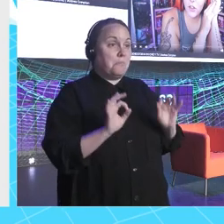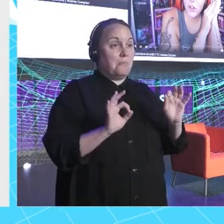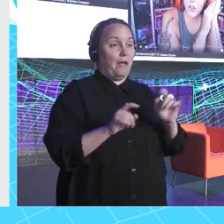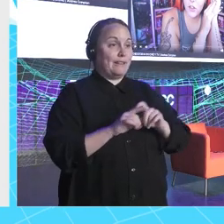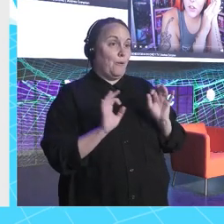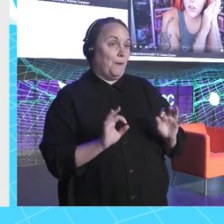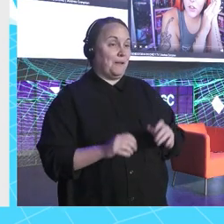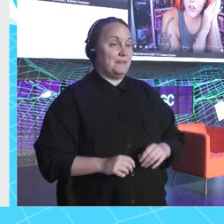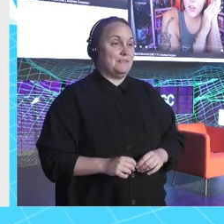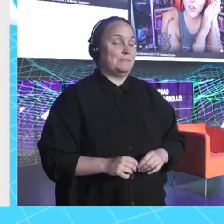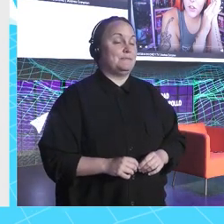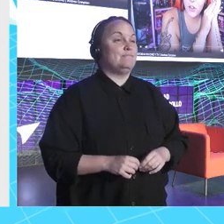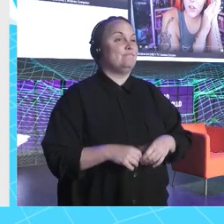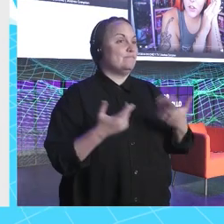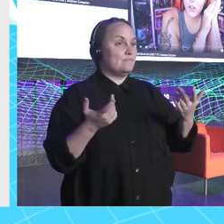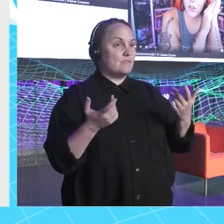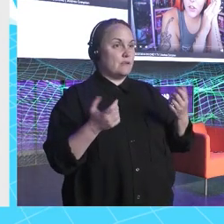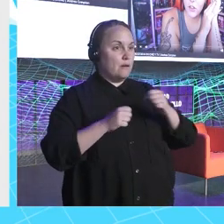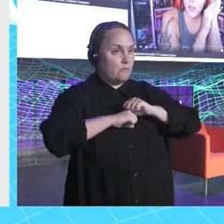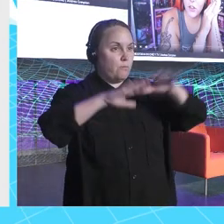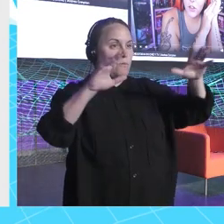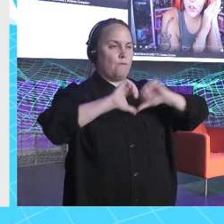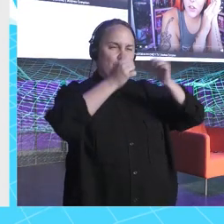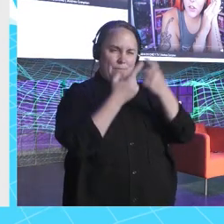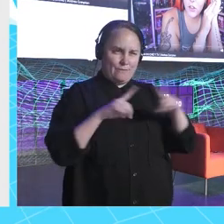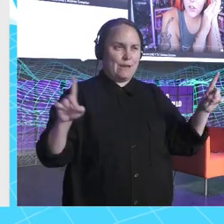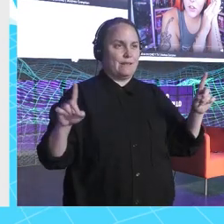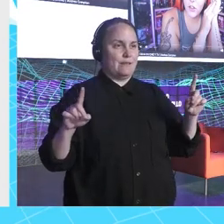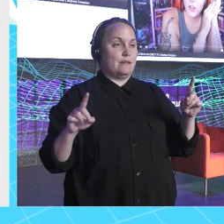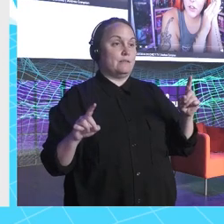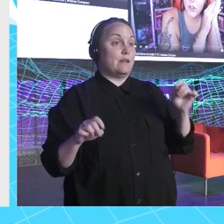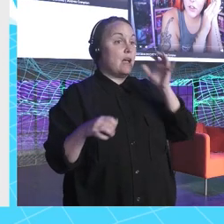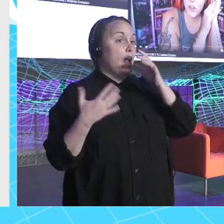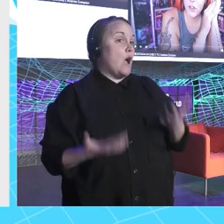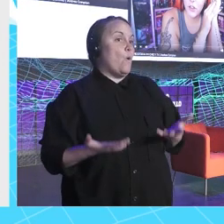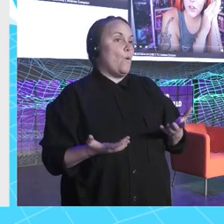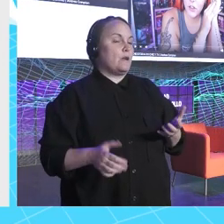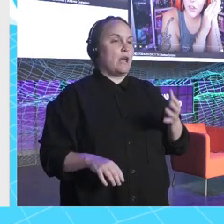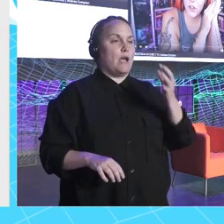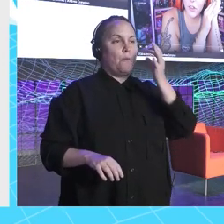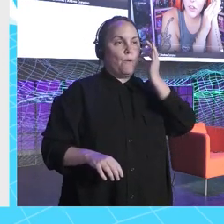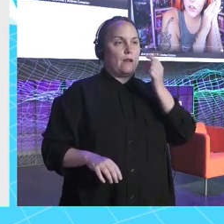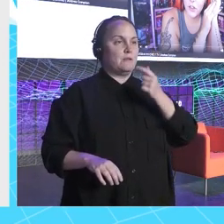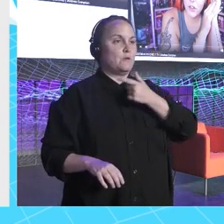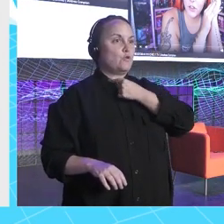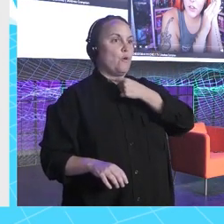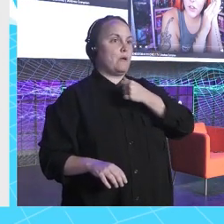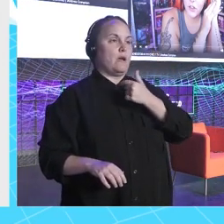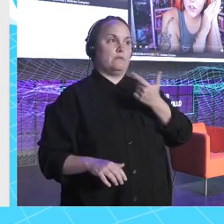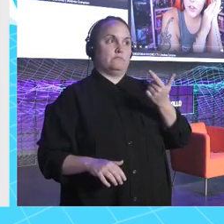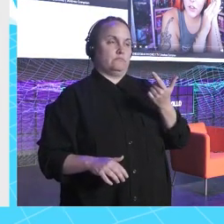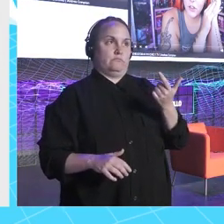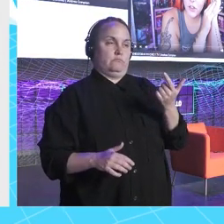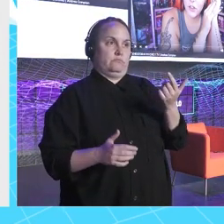estilo. Entonces, el crecimiento es diferente y lo que os digo, ahora se llevan mucho las mujeres cómicas, que Dios las bendiga